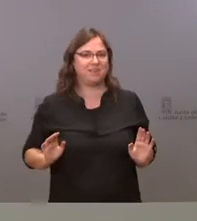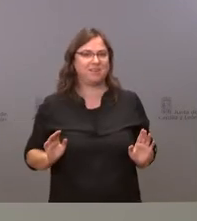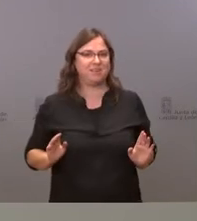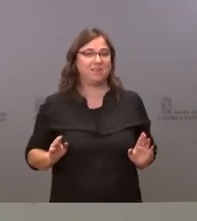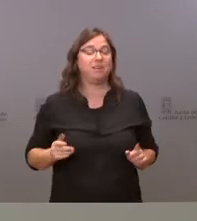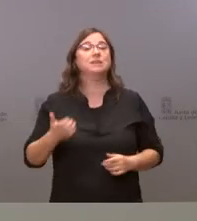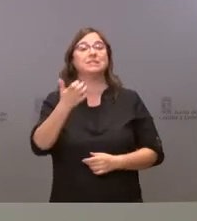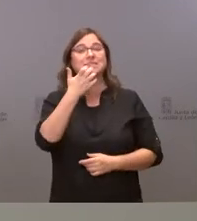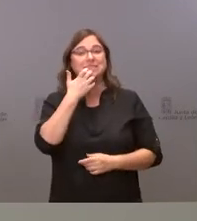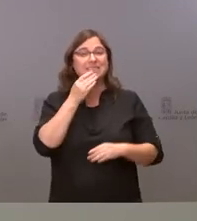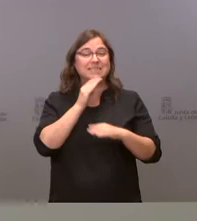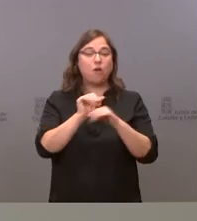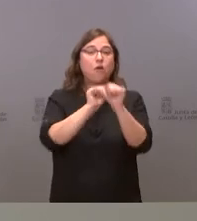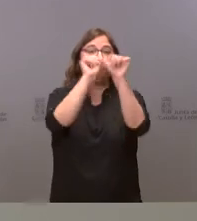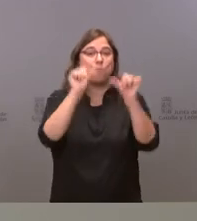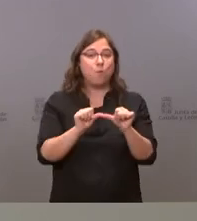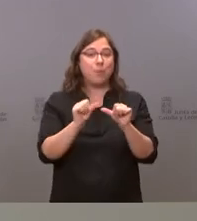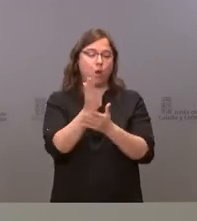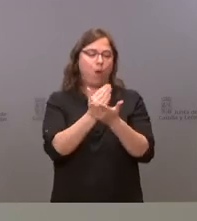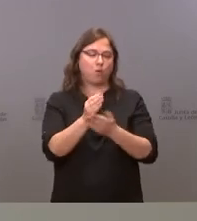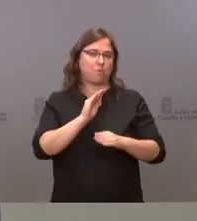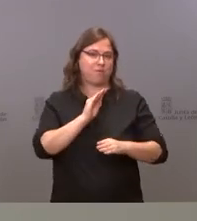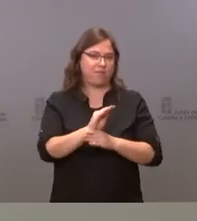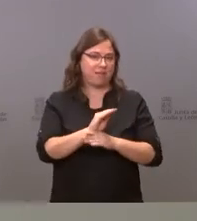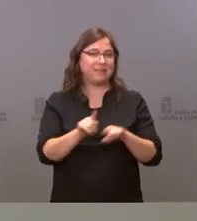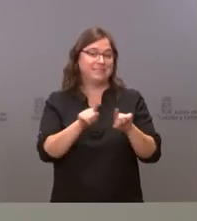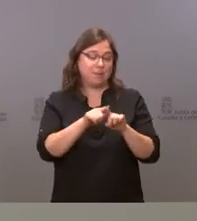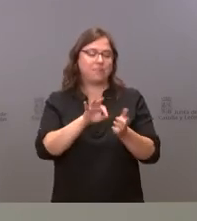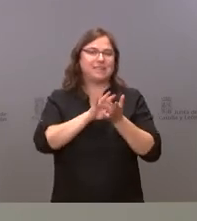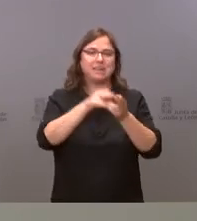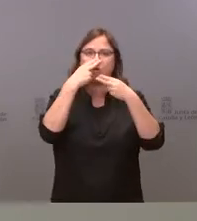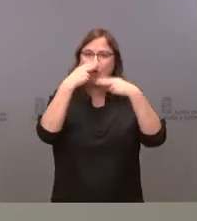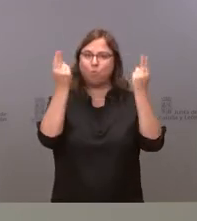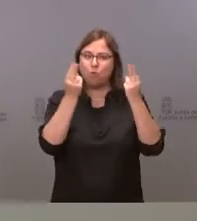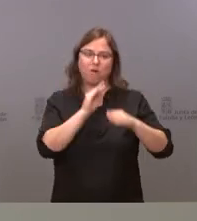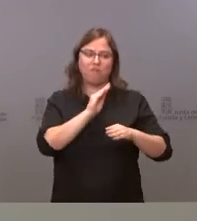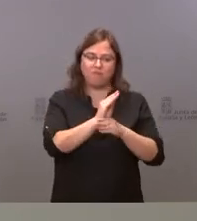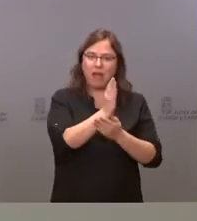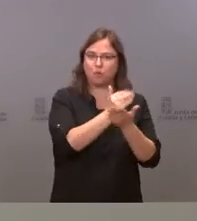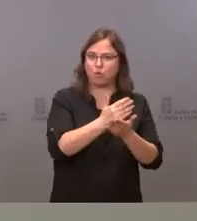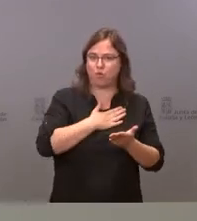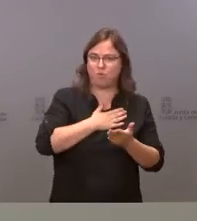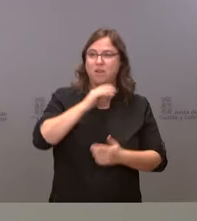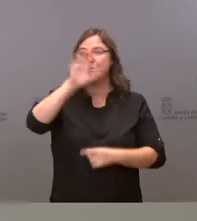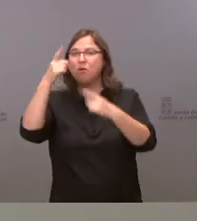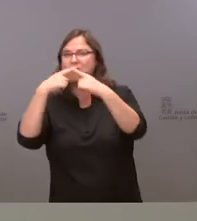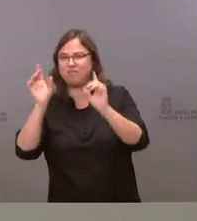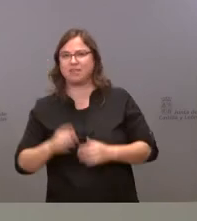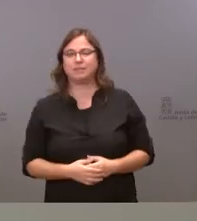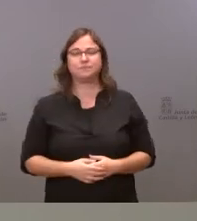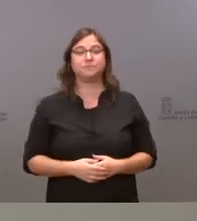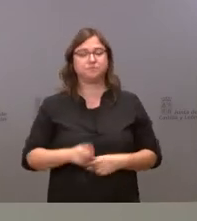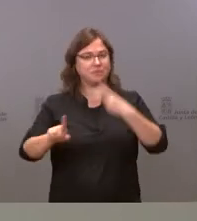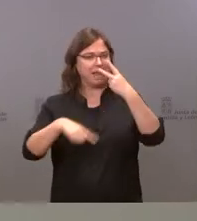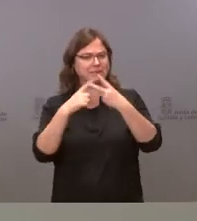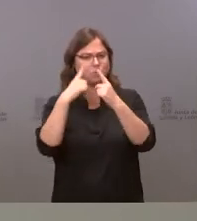tendría que financiarse con el modelo de financiación autonómica que es la prestación de los servicios públicos esenciales la segunda pregunta que usted me